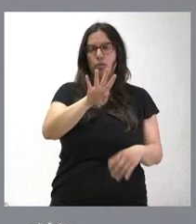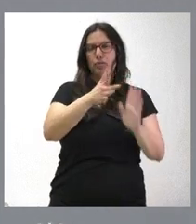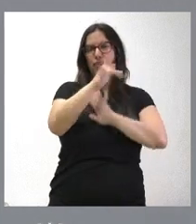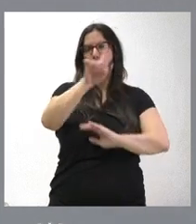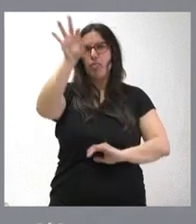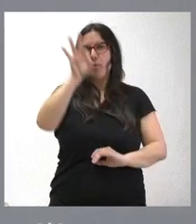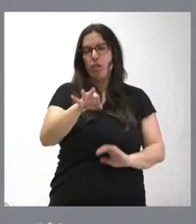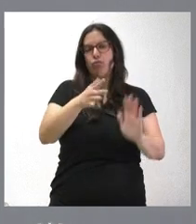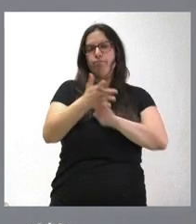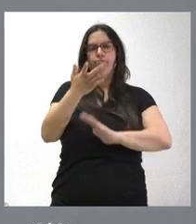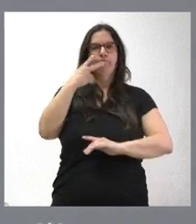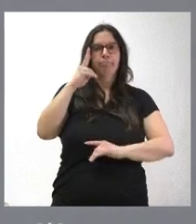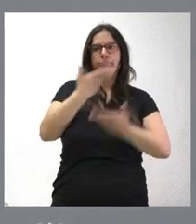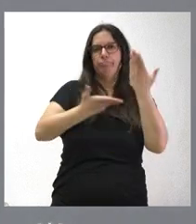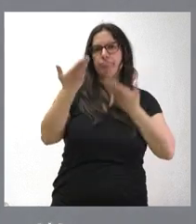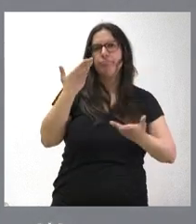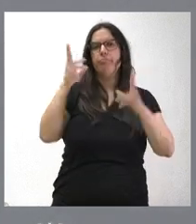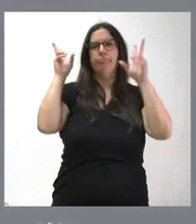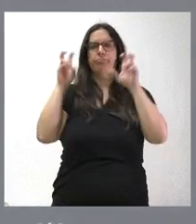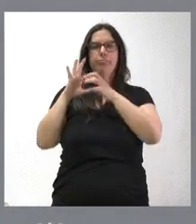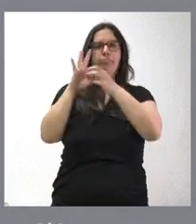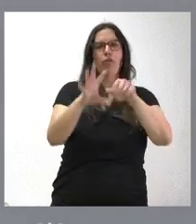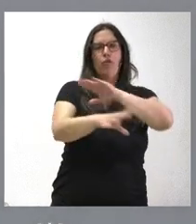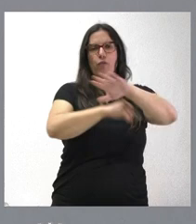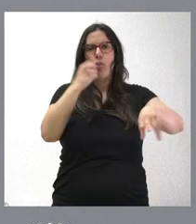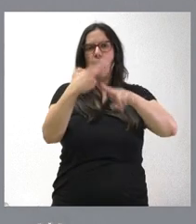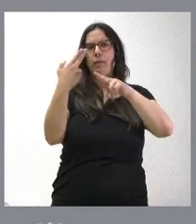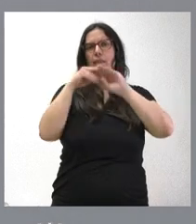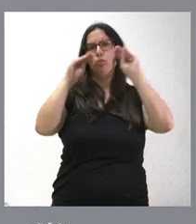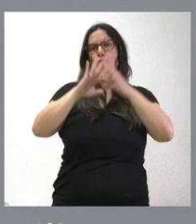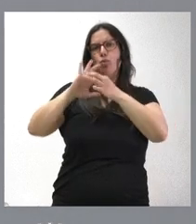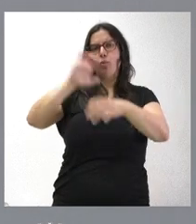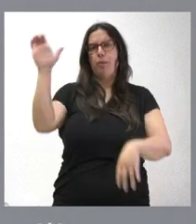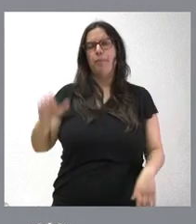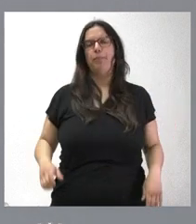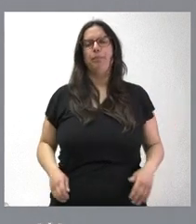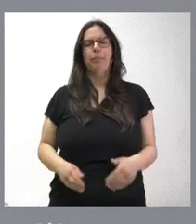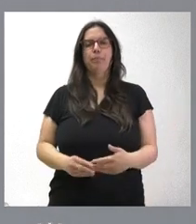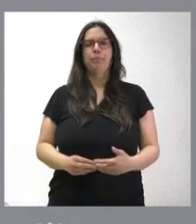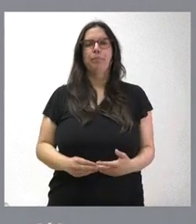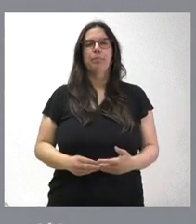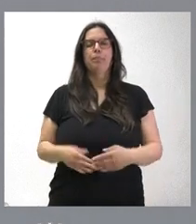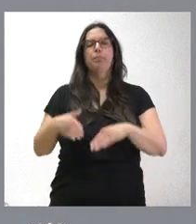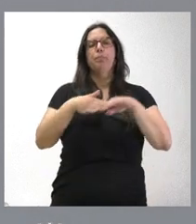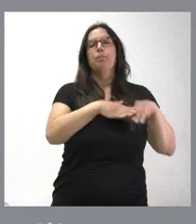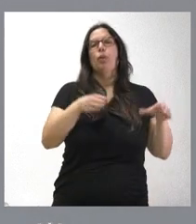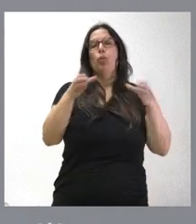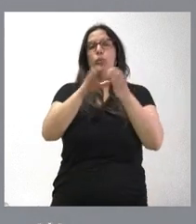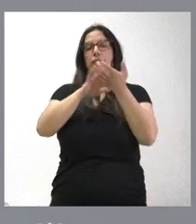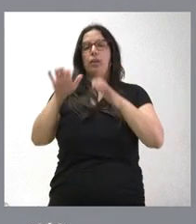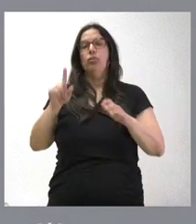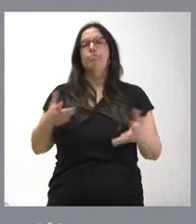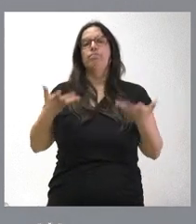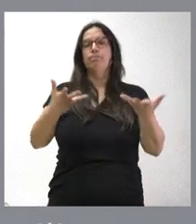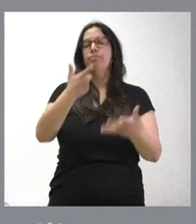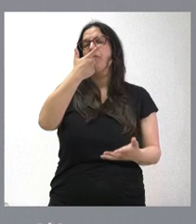conocimiento y experiencia en relación con los fondos y actividades europeas. La Junta de Castilla y León facilita